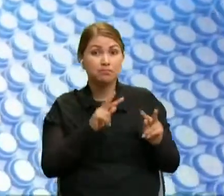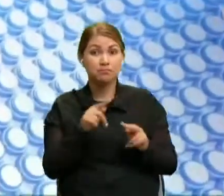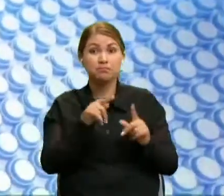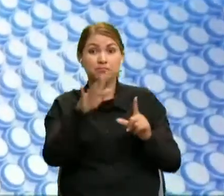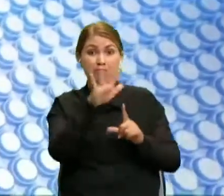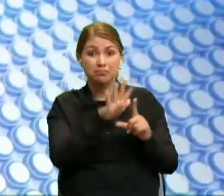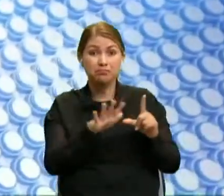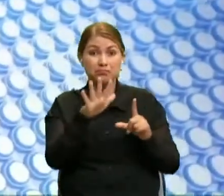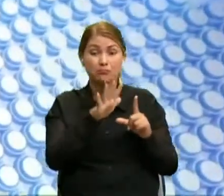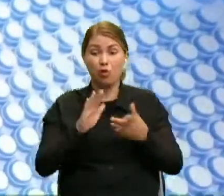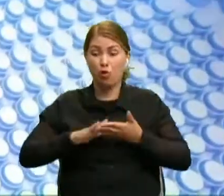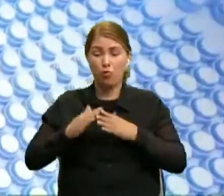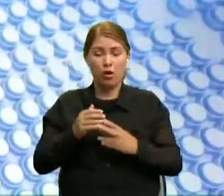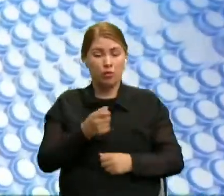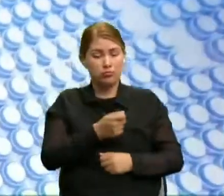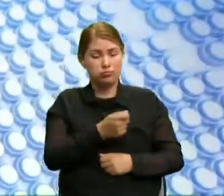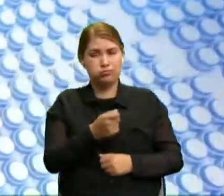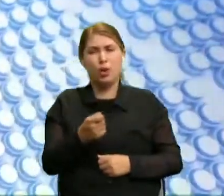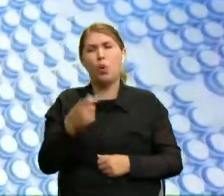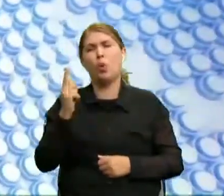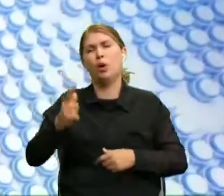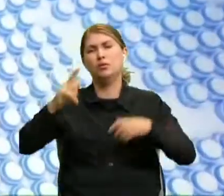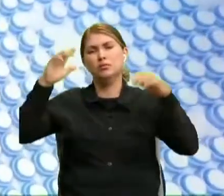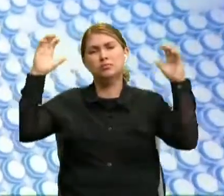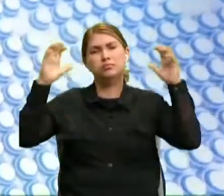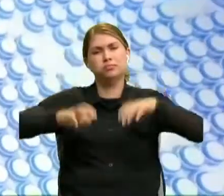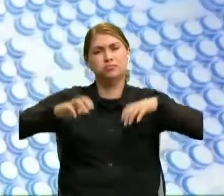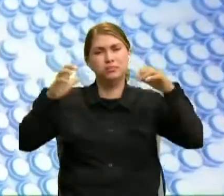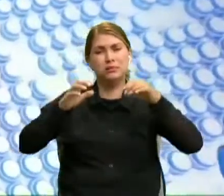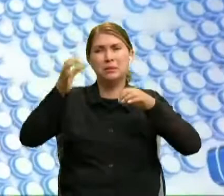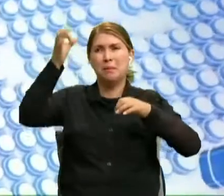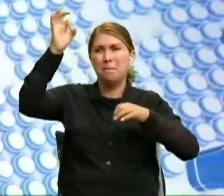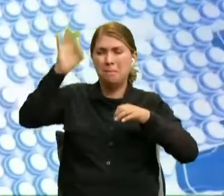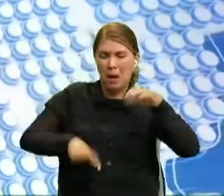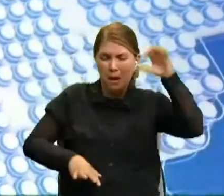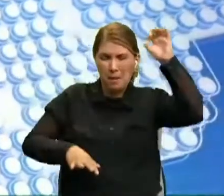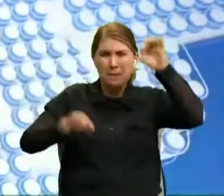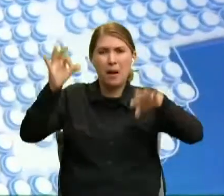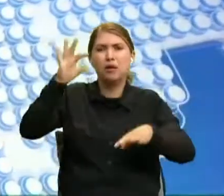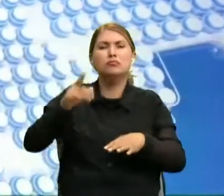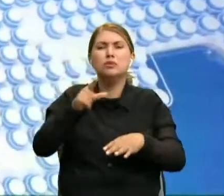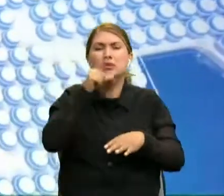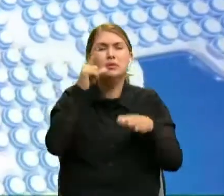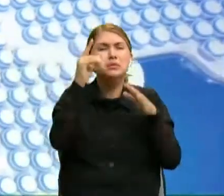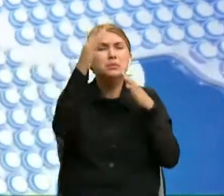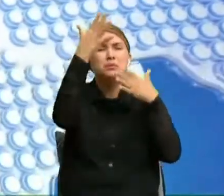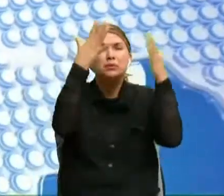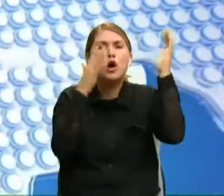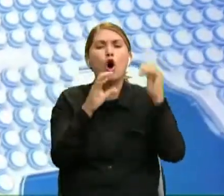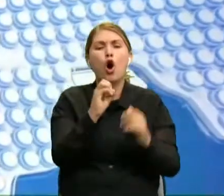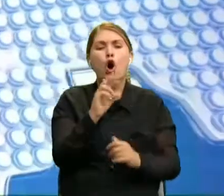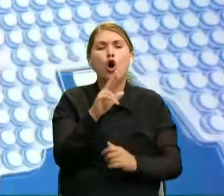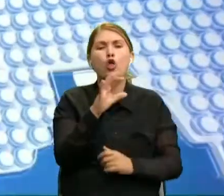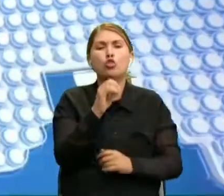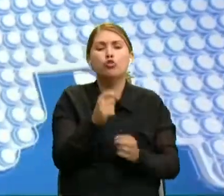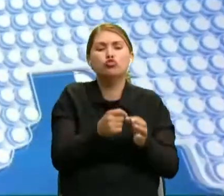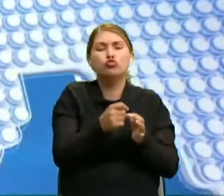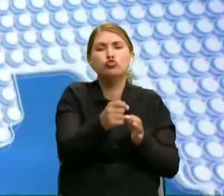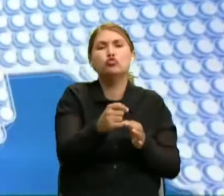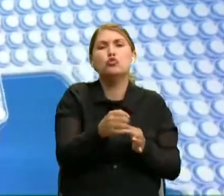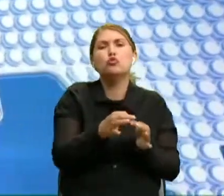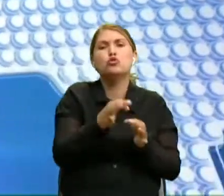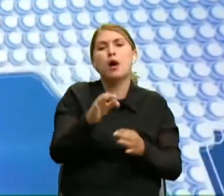video grabado por la comunidad, una fuerte lluvia acompañada de granizo se registró en el corregimiento de Orotoque del municipio de Ábrego.